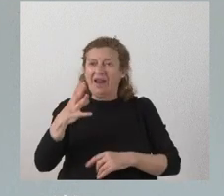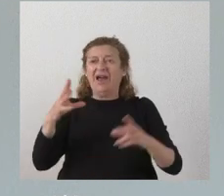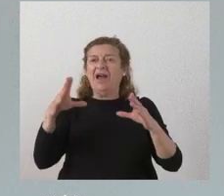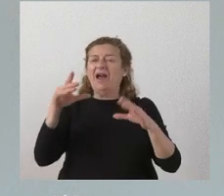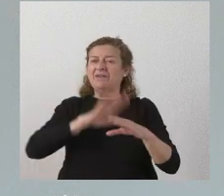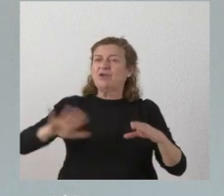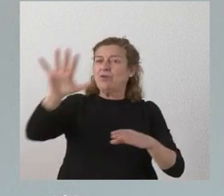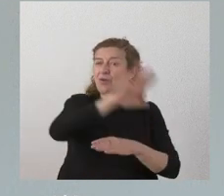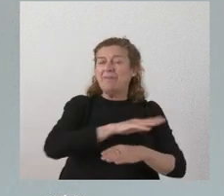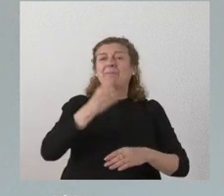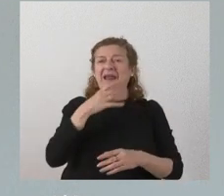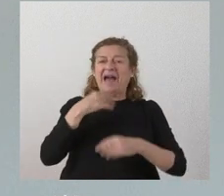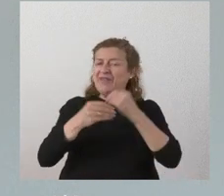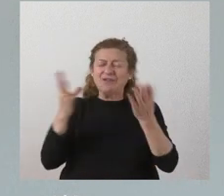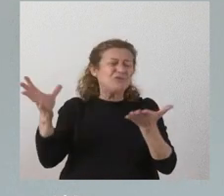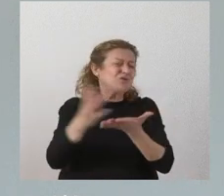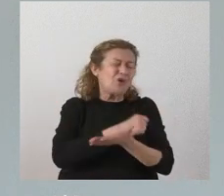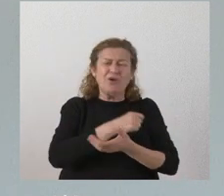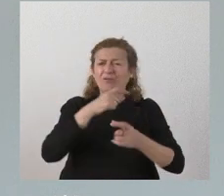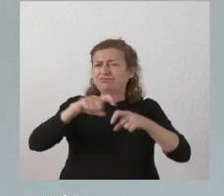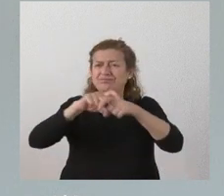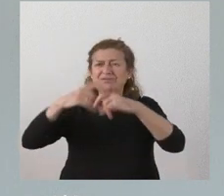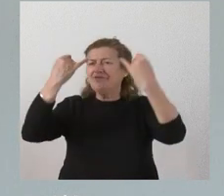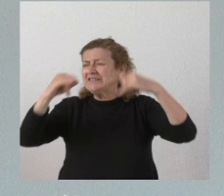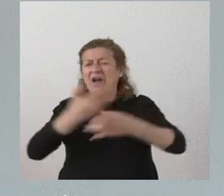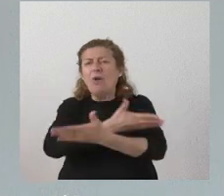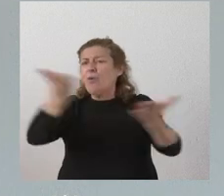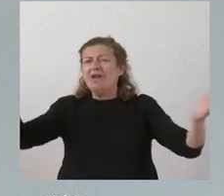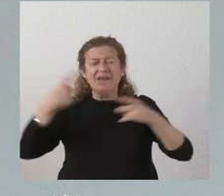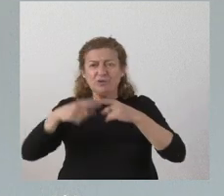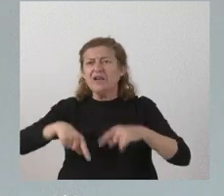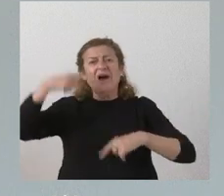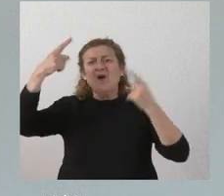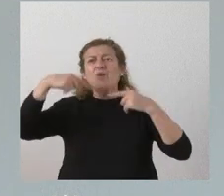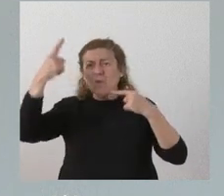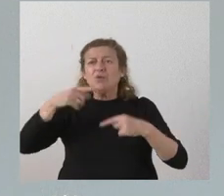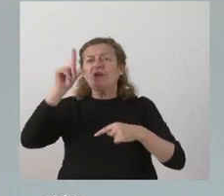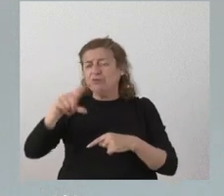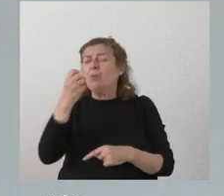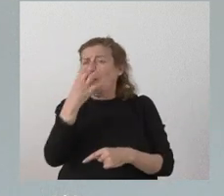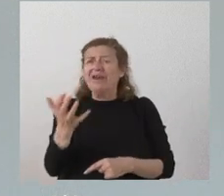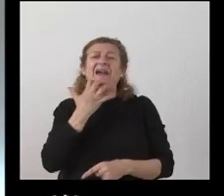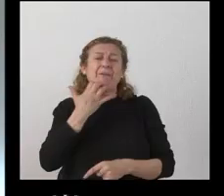de eventos de cualquier naturaleza y los culturales es un buen ejemplo de ello